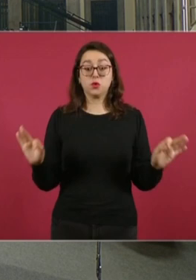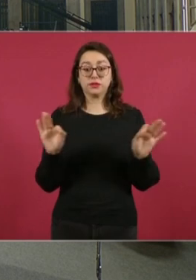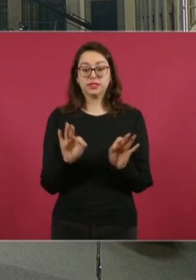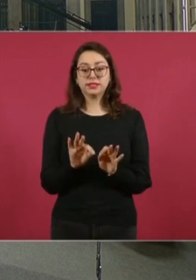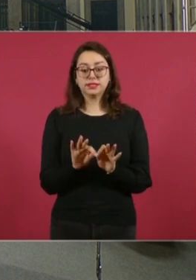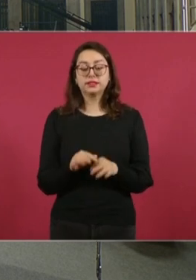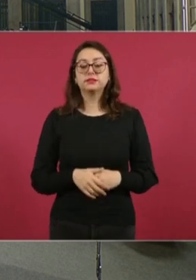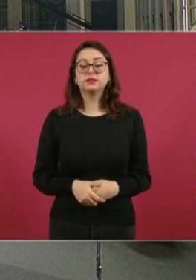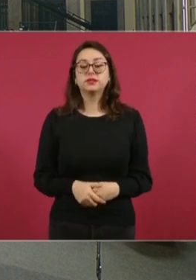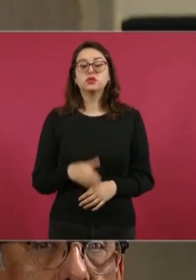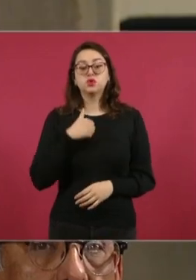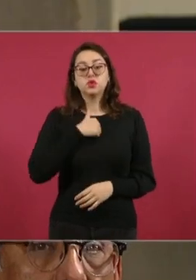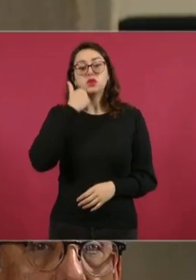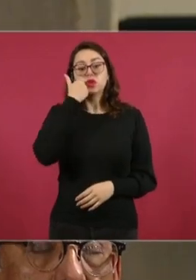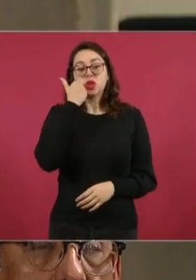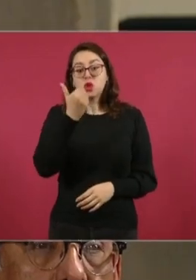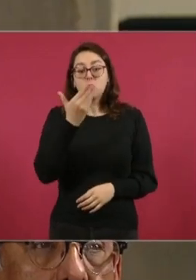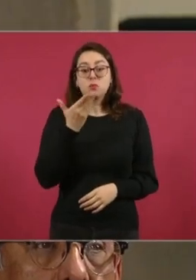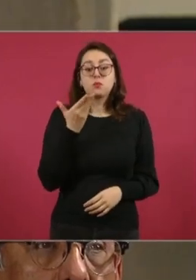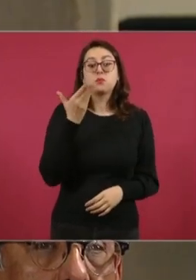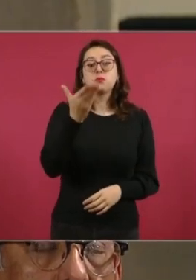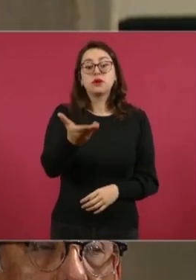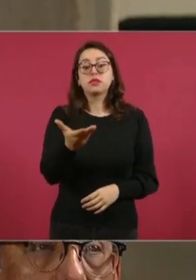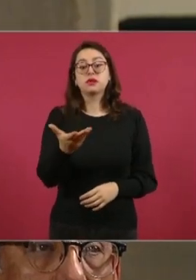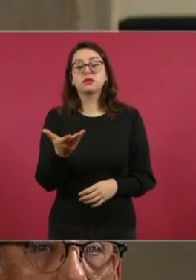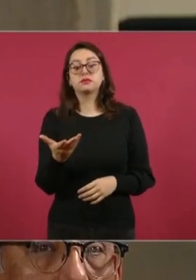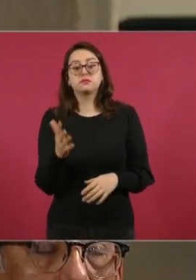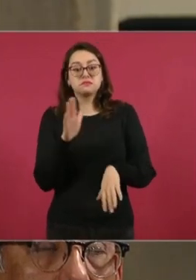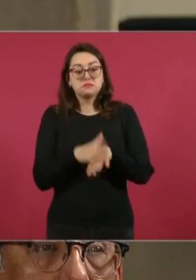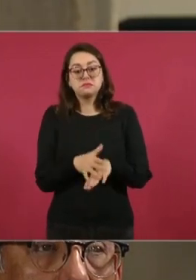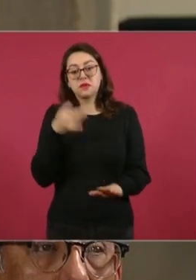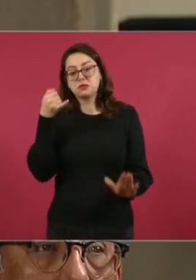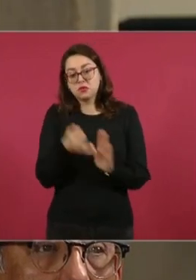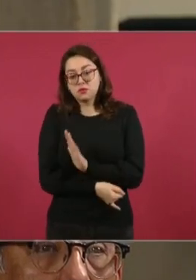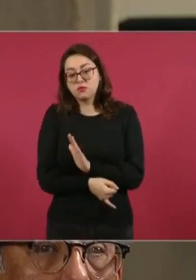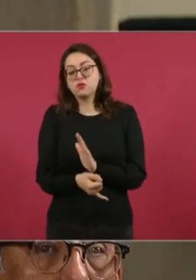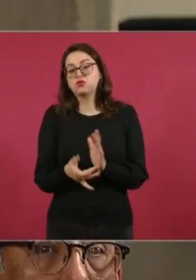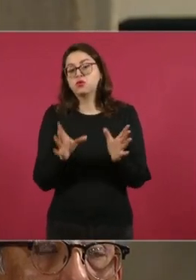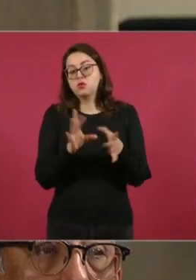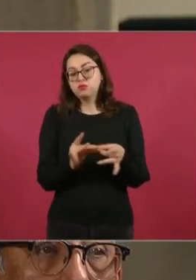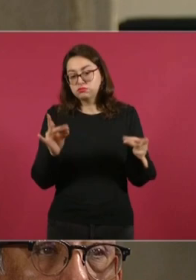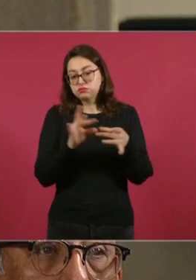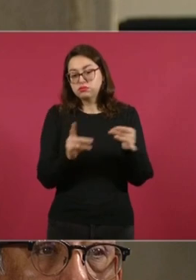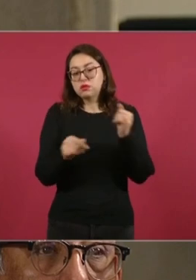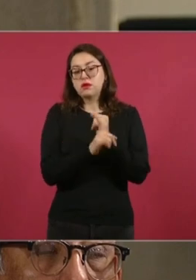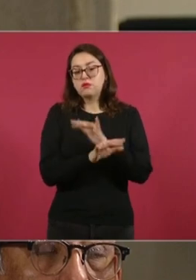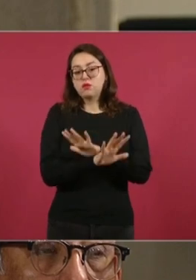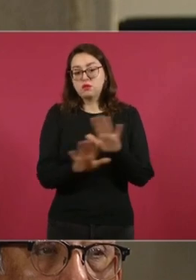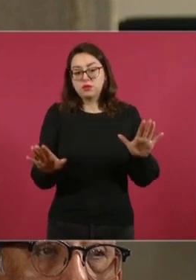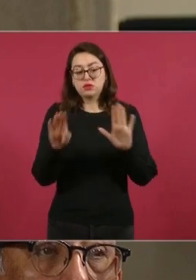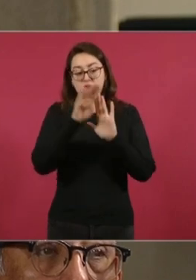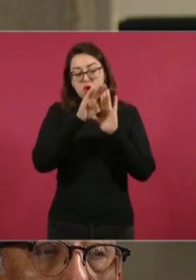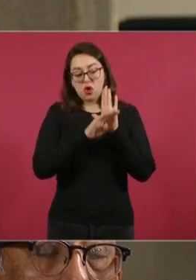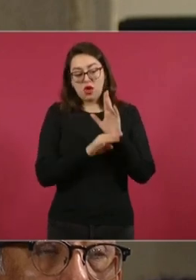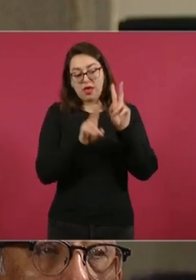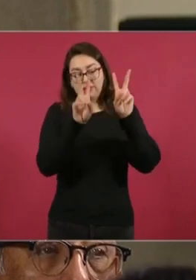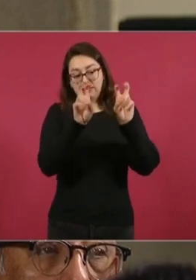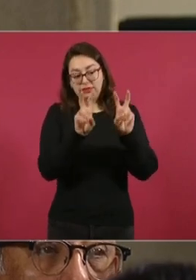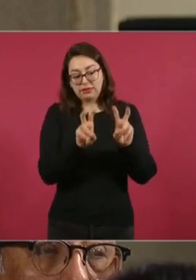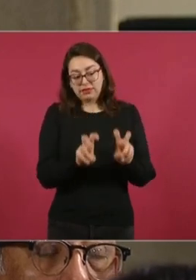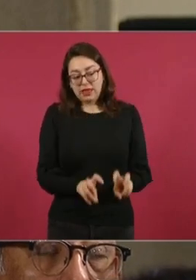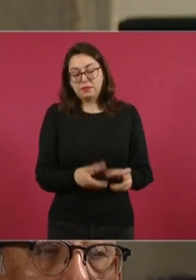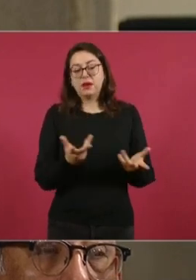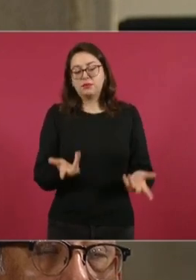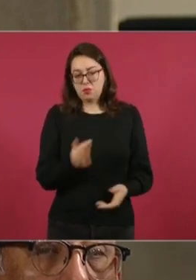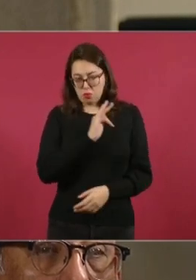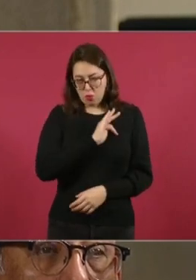Señor presidente, quiero pedirle si nos puede dar detalles de esta visita que va a hacer a nuestro estado, fechas, también cuáles son los asuntos en la agenda. Quiero decirle un par de temas.